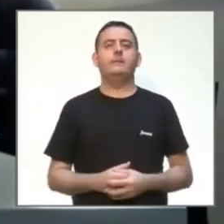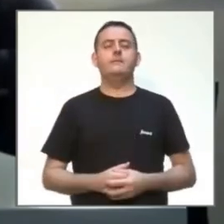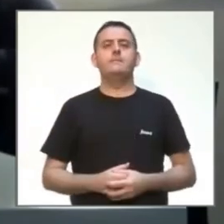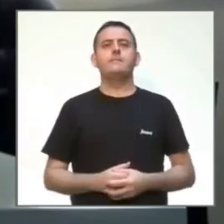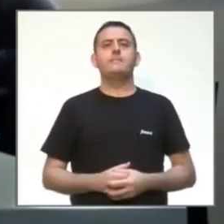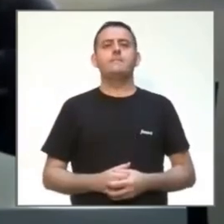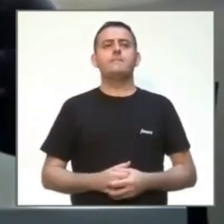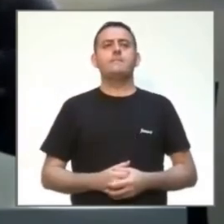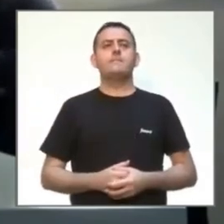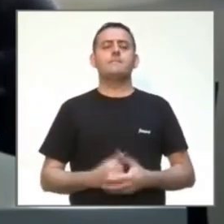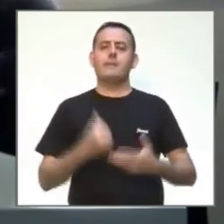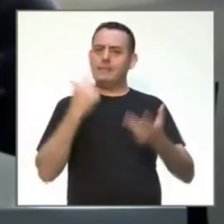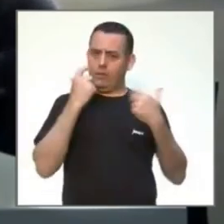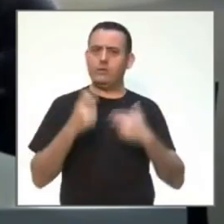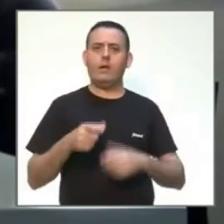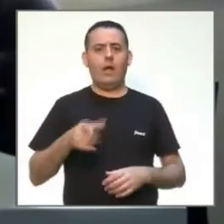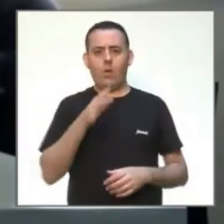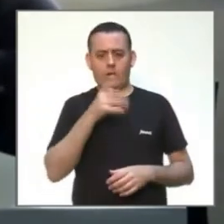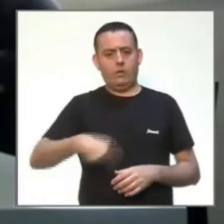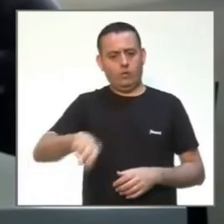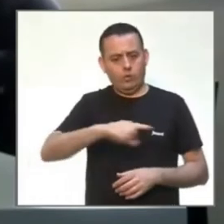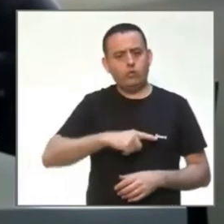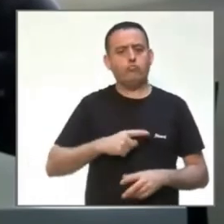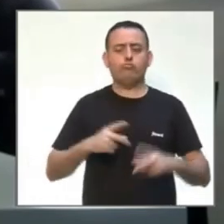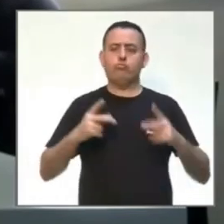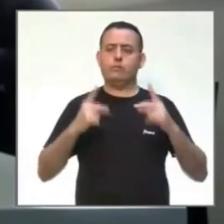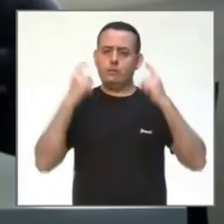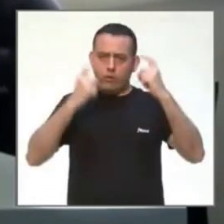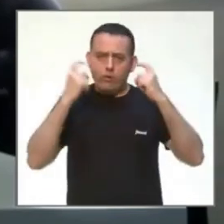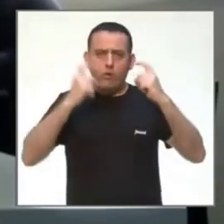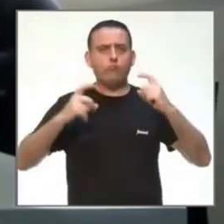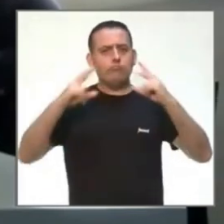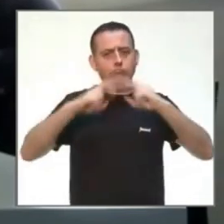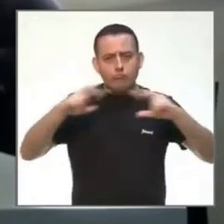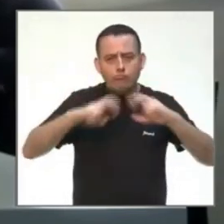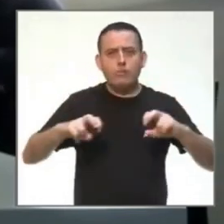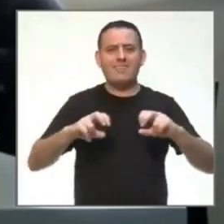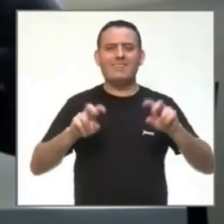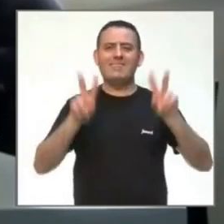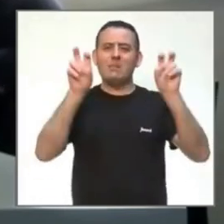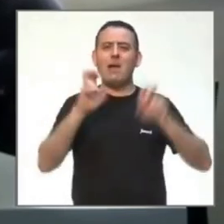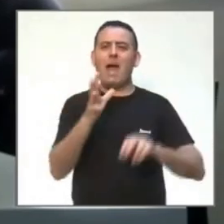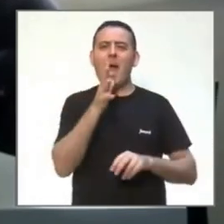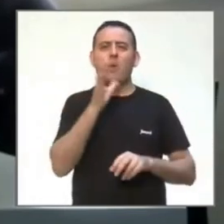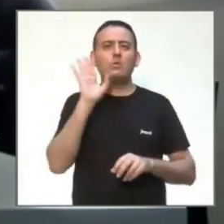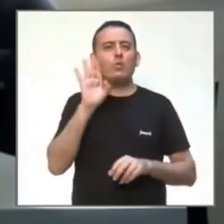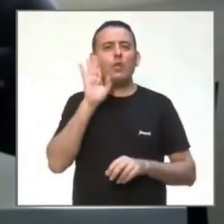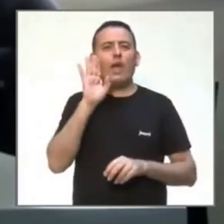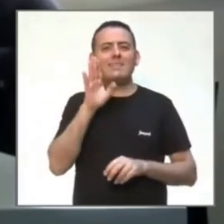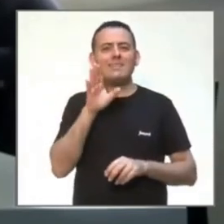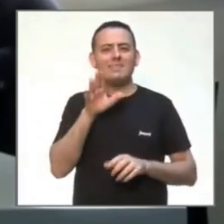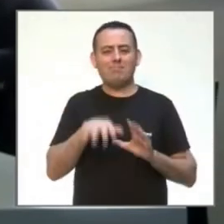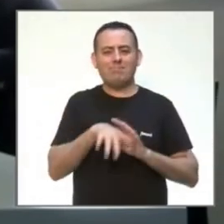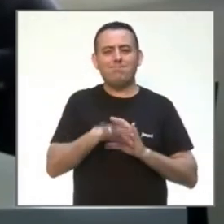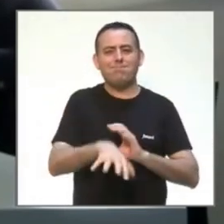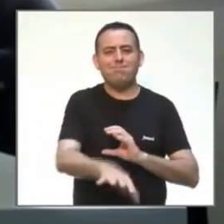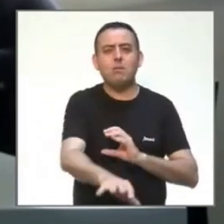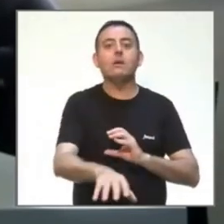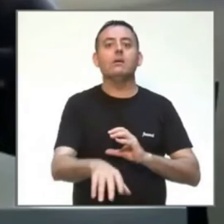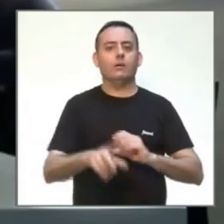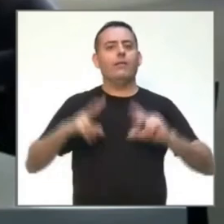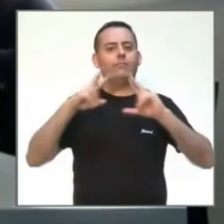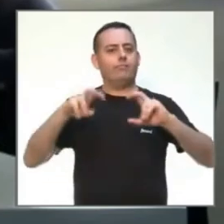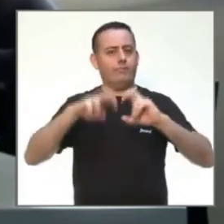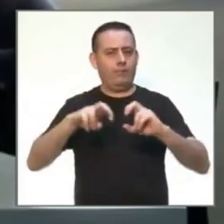saliendo la posibilidad de detectar el coronavirus en las aguas residuales. Nosotros, junto con el CEBAS-CESIC, hace ya